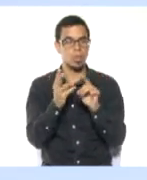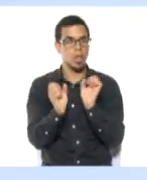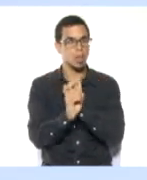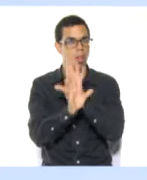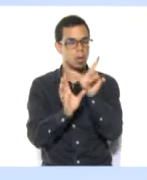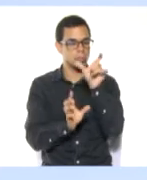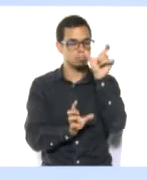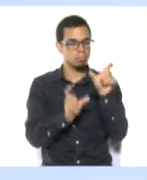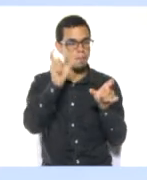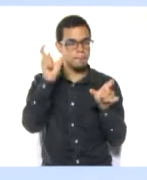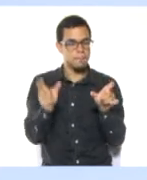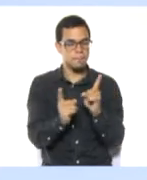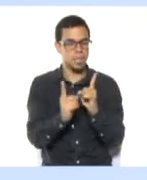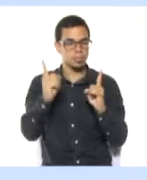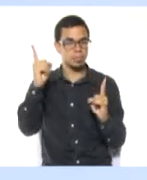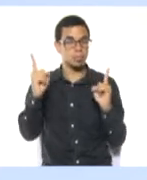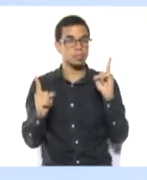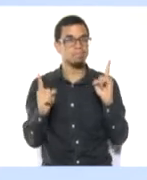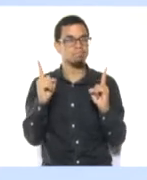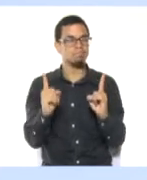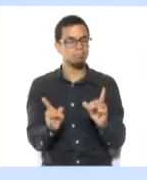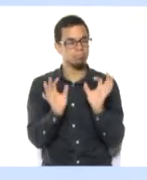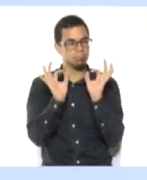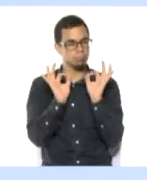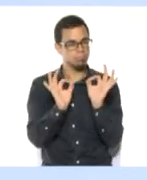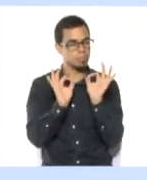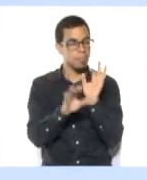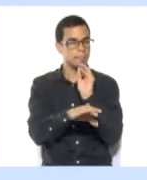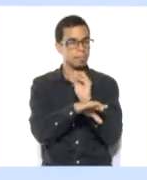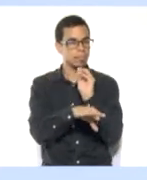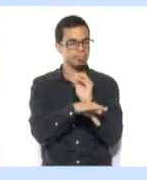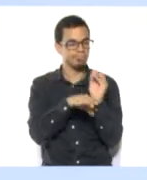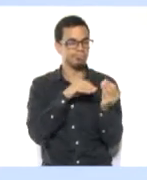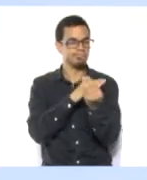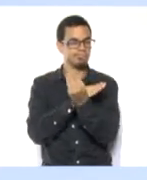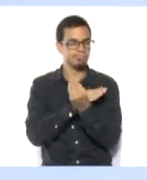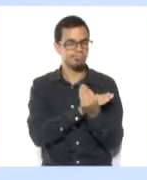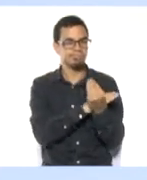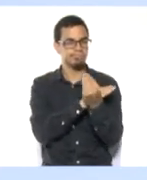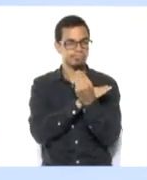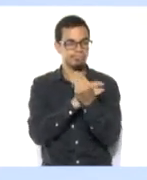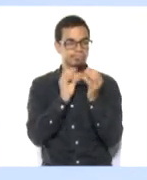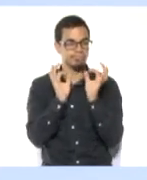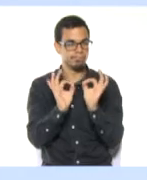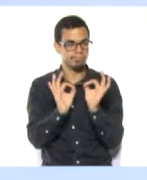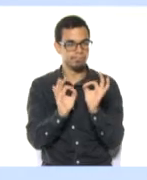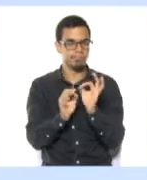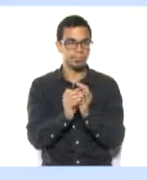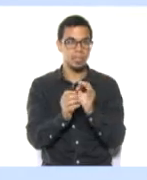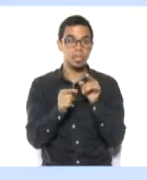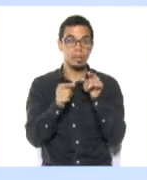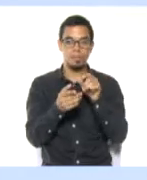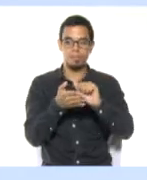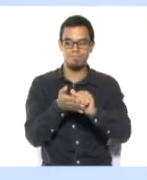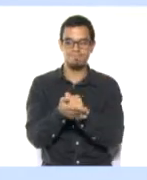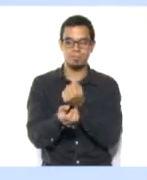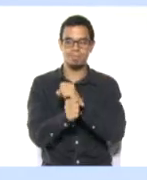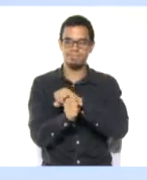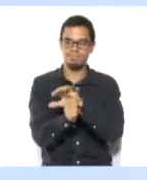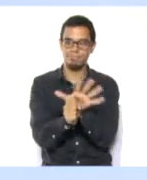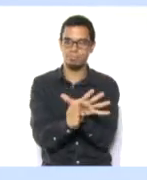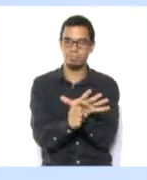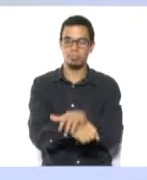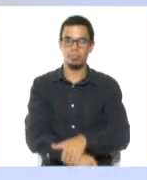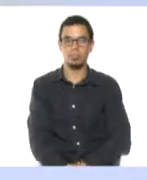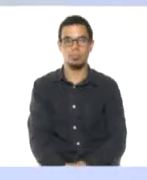mantener ese distanciamiento físico saludable que tanto nos ha beneficiado en la lucha contra la COVID-19.